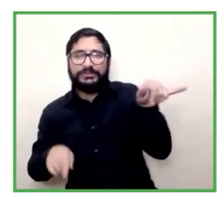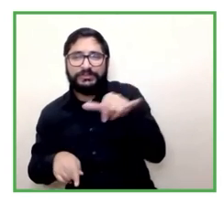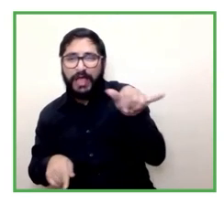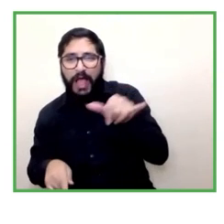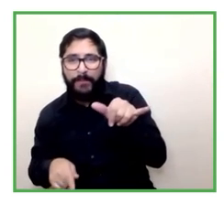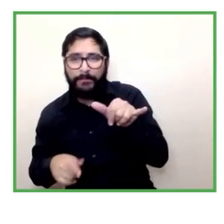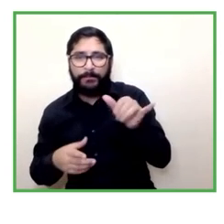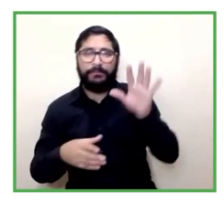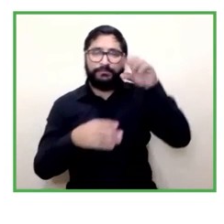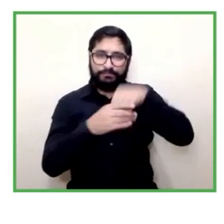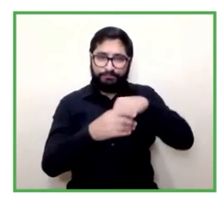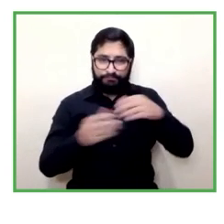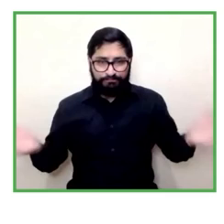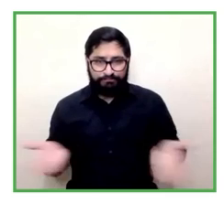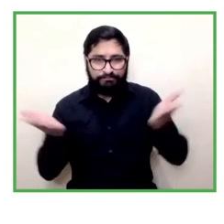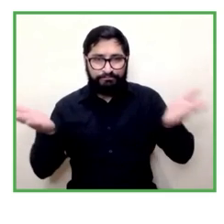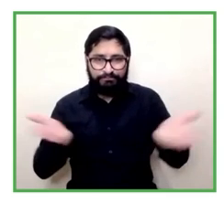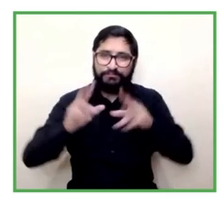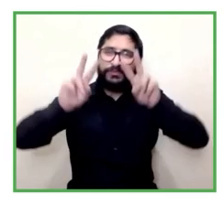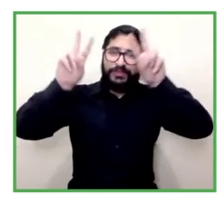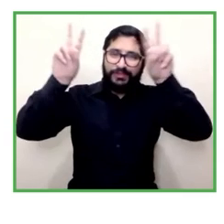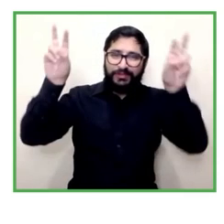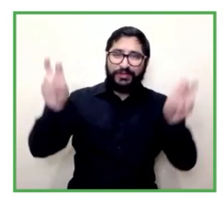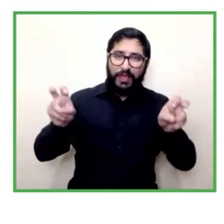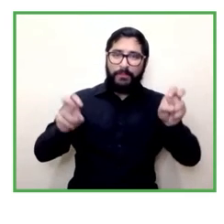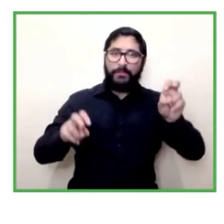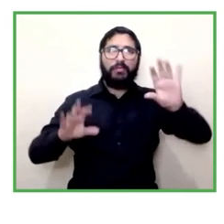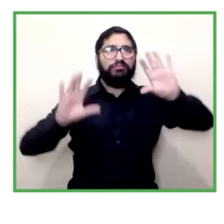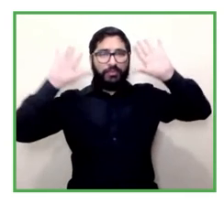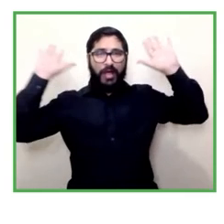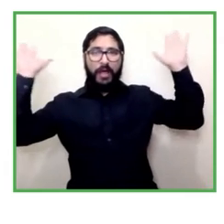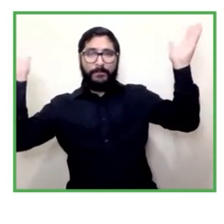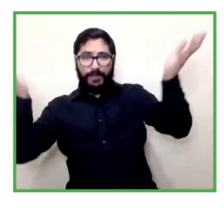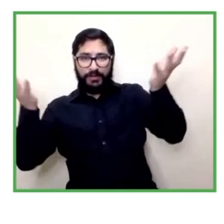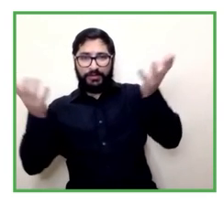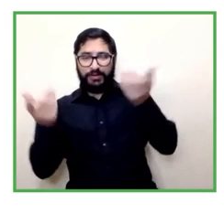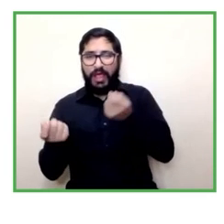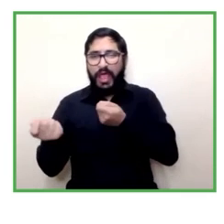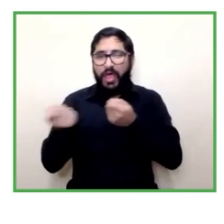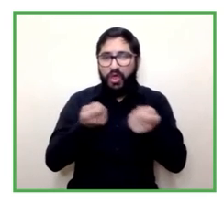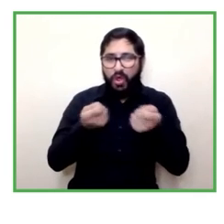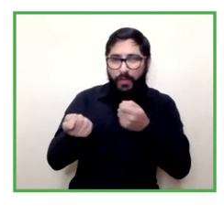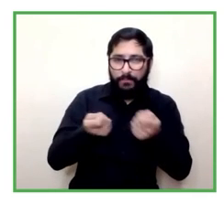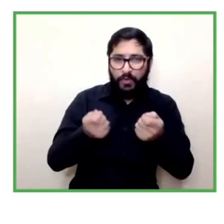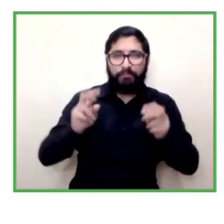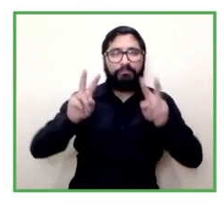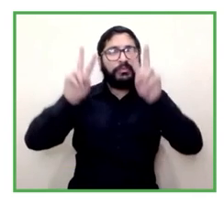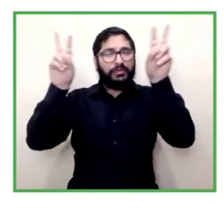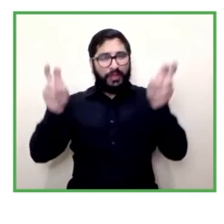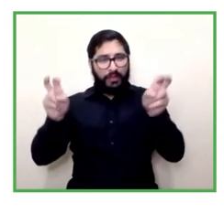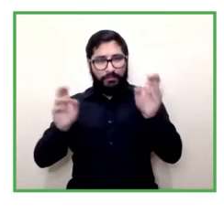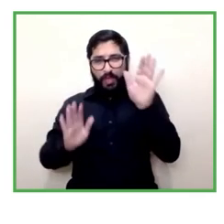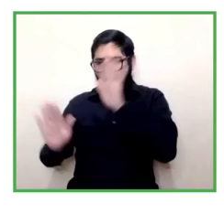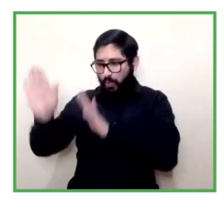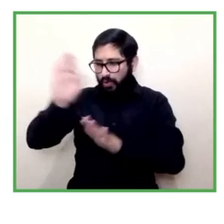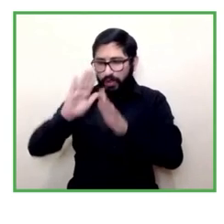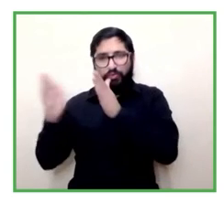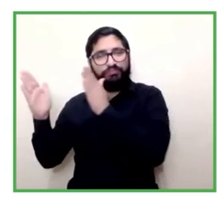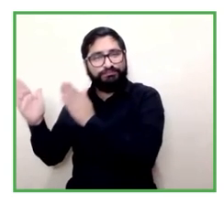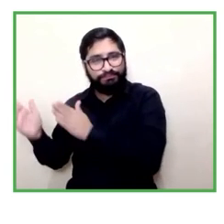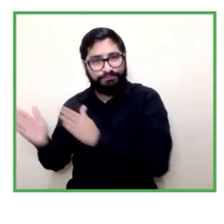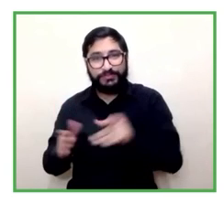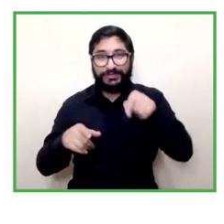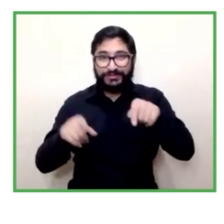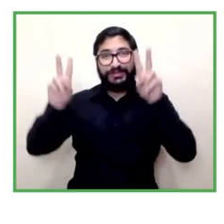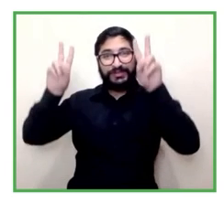medio ambiente con respecto al tema de lo económico con respecto al tema de lo protegido y lo productivo claramente esto tendría que cambiar nosotros